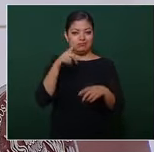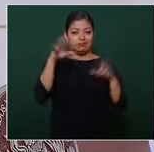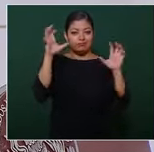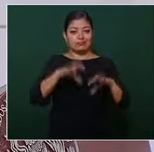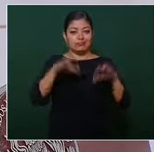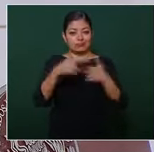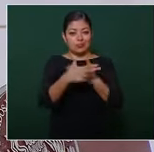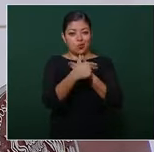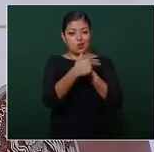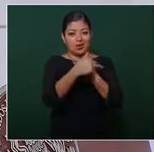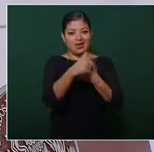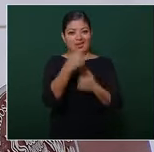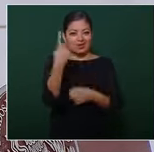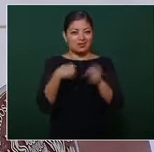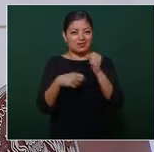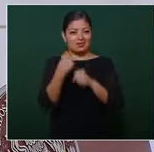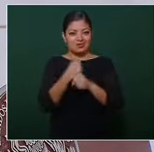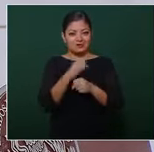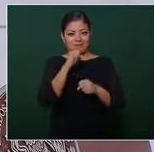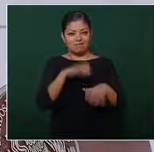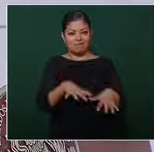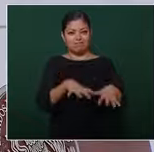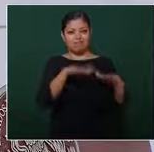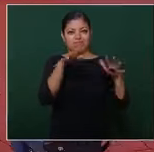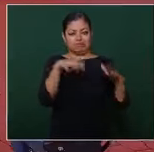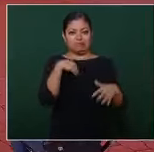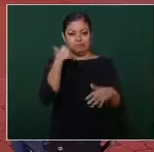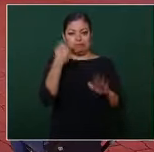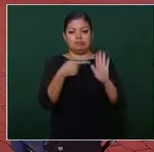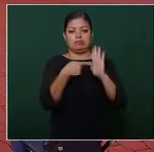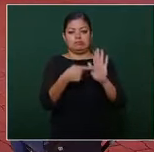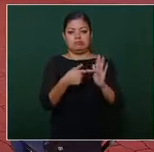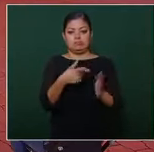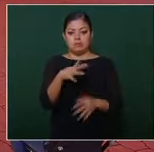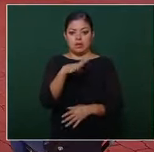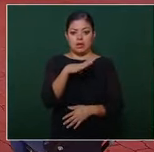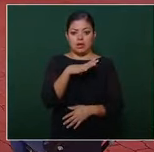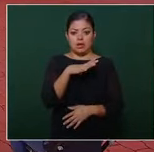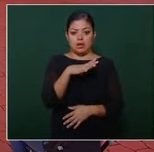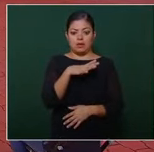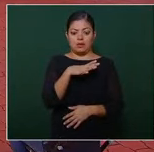con las inundaciones lo tiene